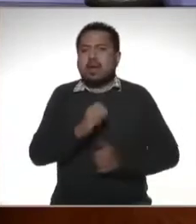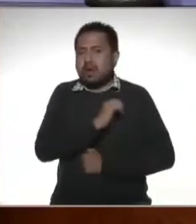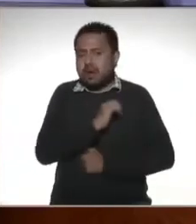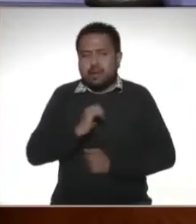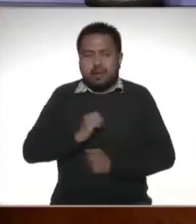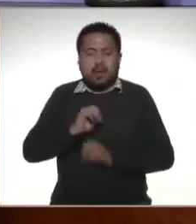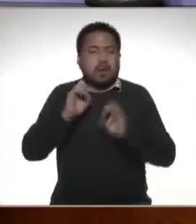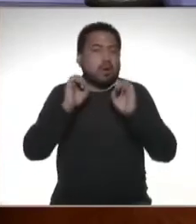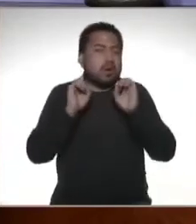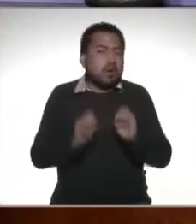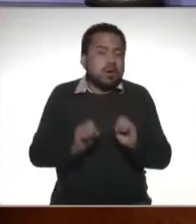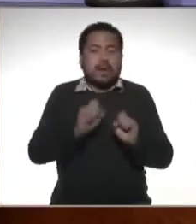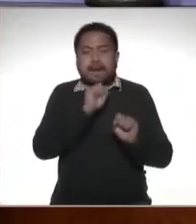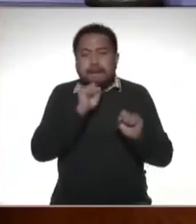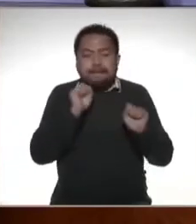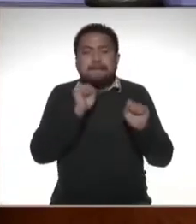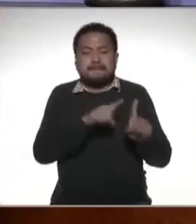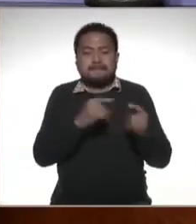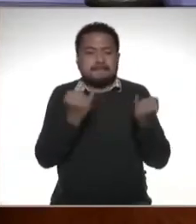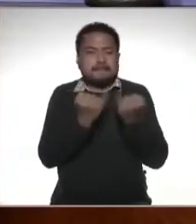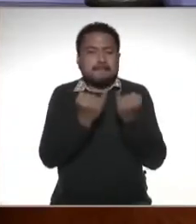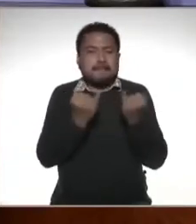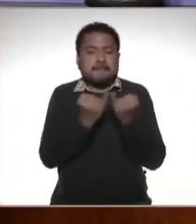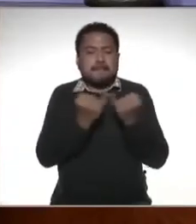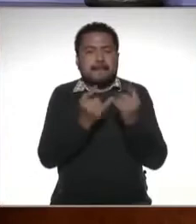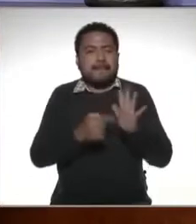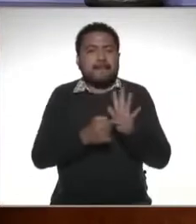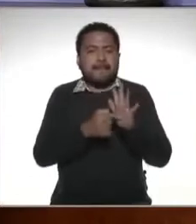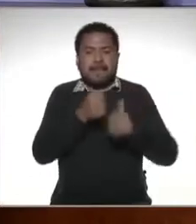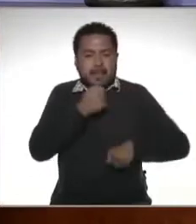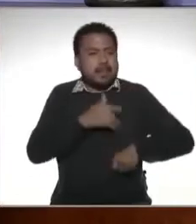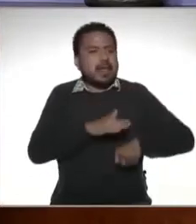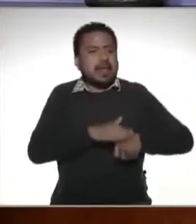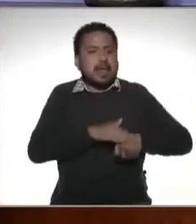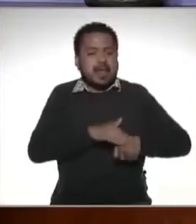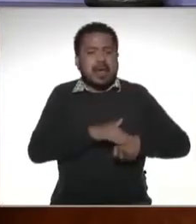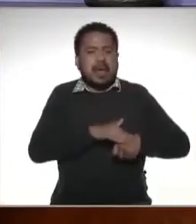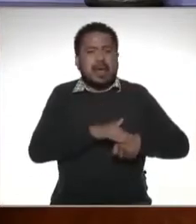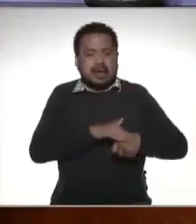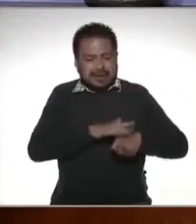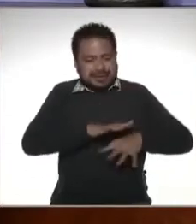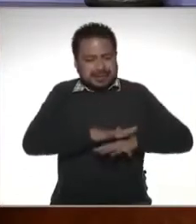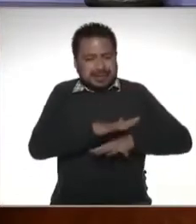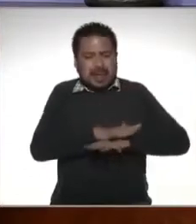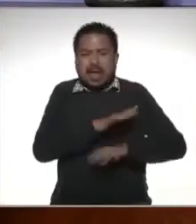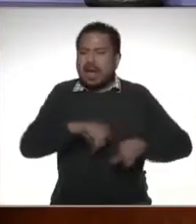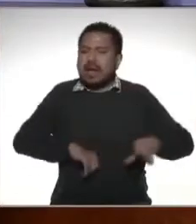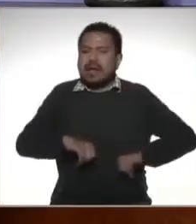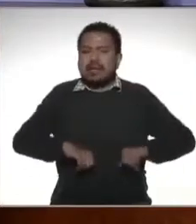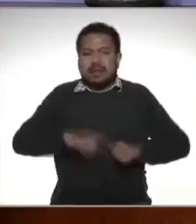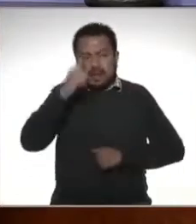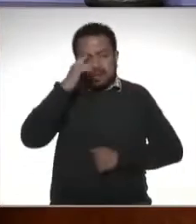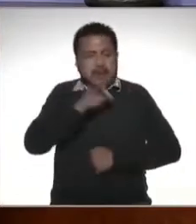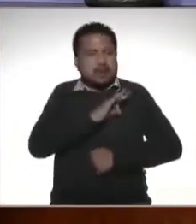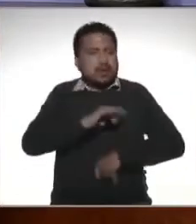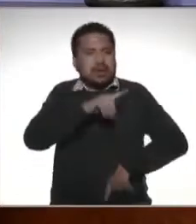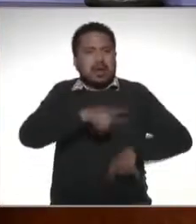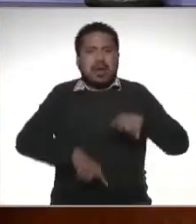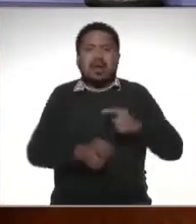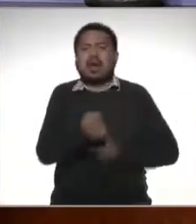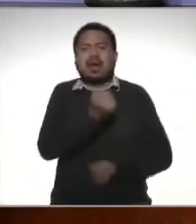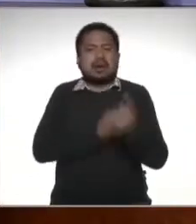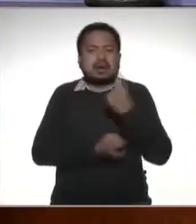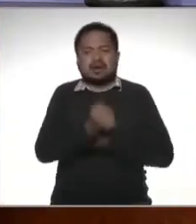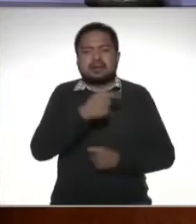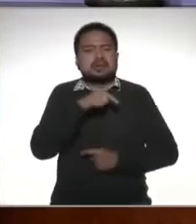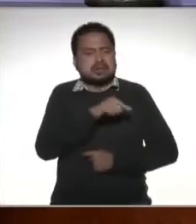o en su caso también podemos presentar un aviso de actualización de actividades para quitar aquellas